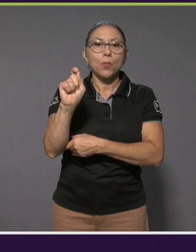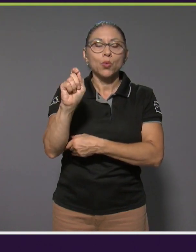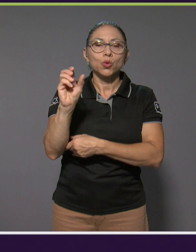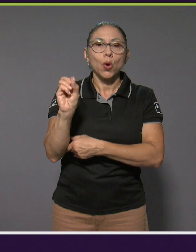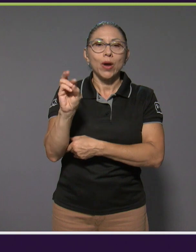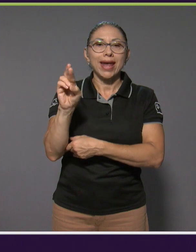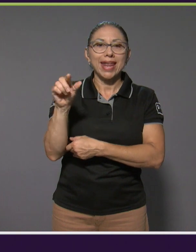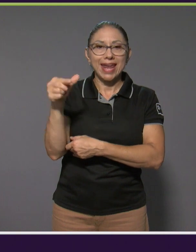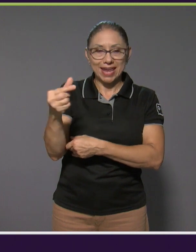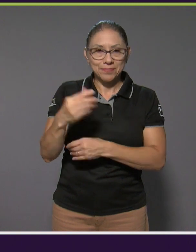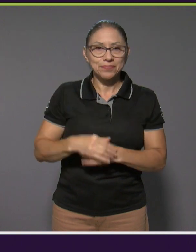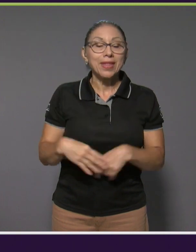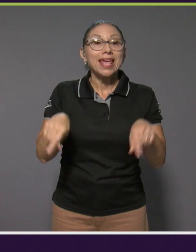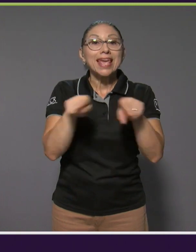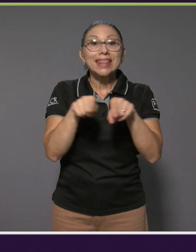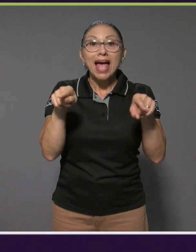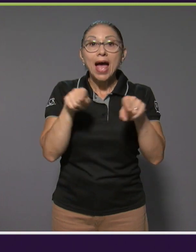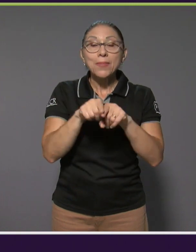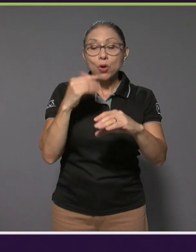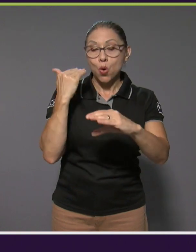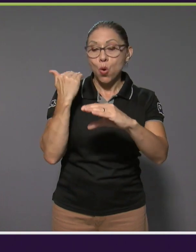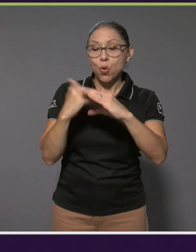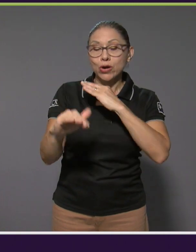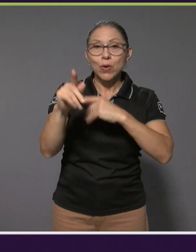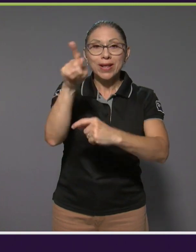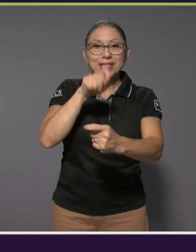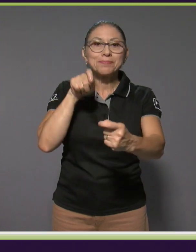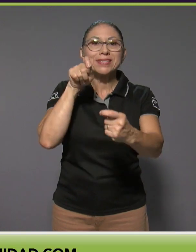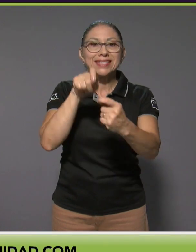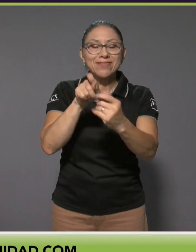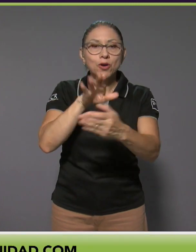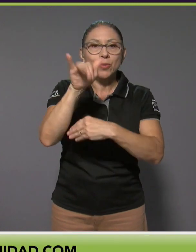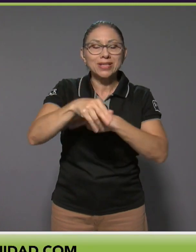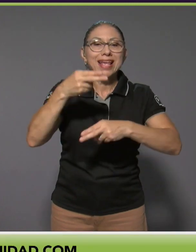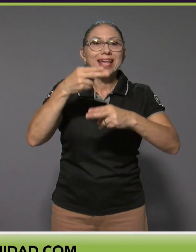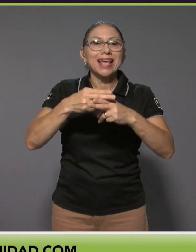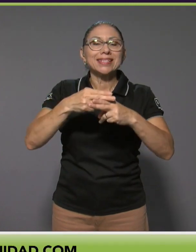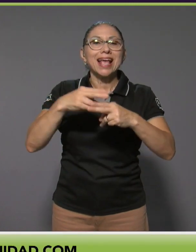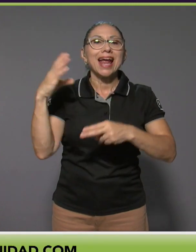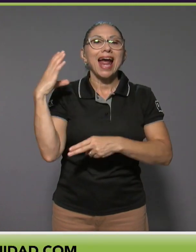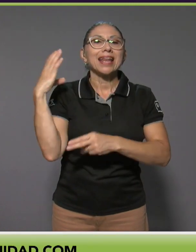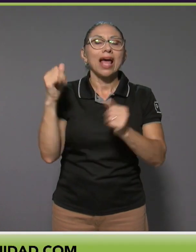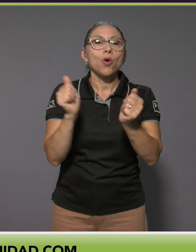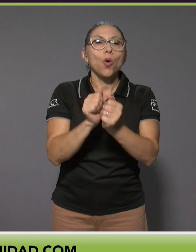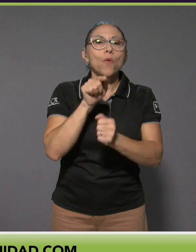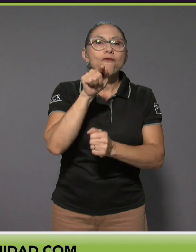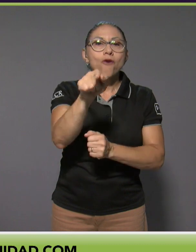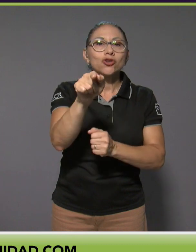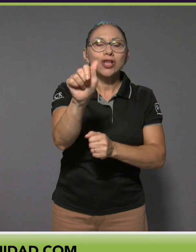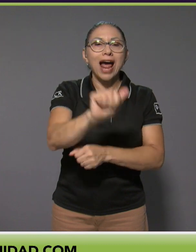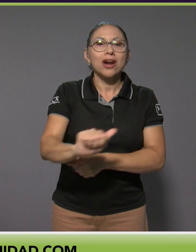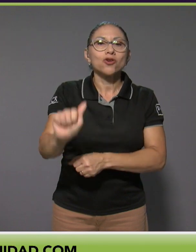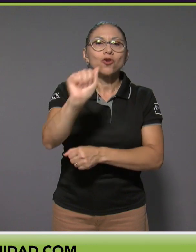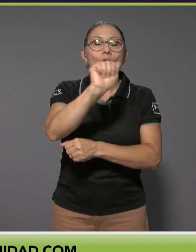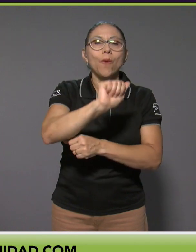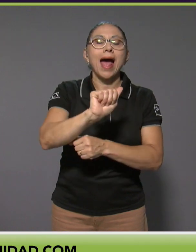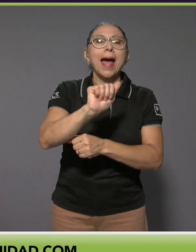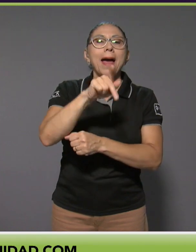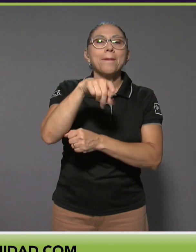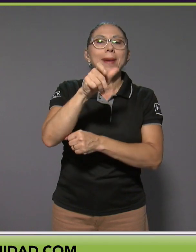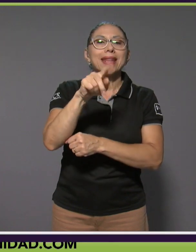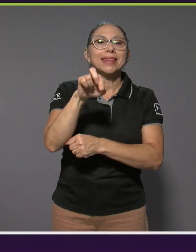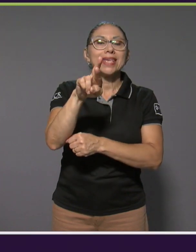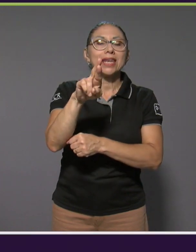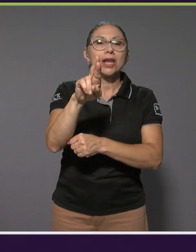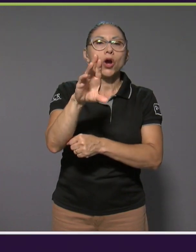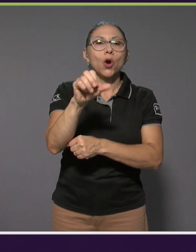un correo electrónico específico para el proyecto, cartagoconvos, arroba, partircondignidad.com. En